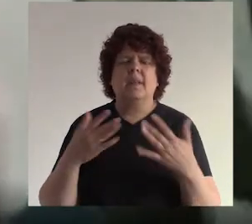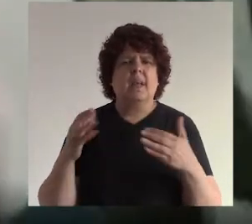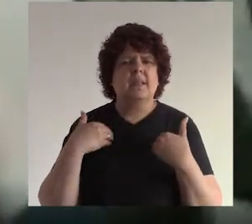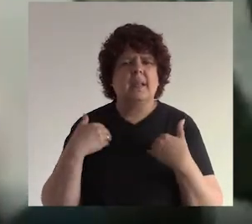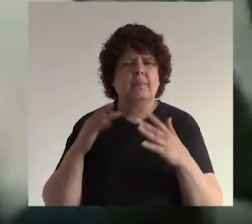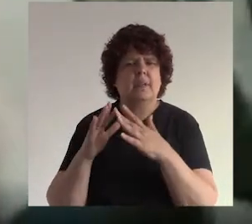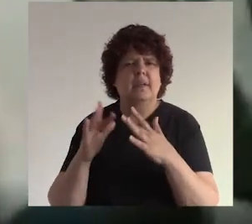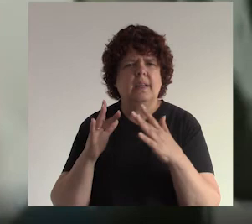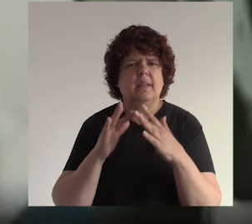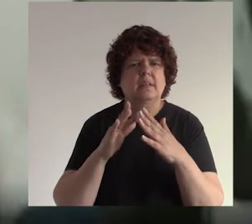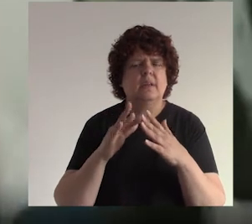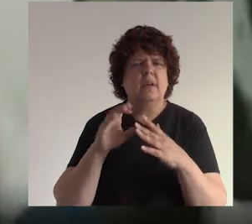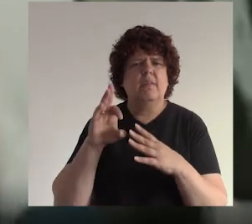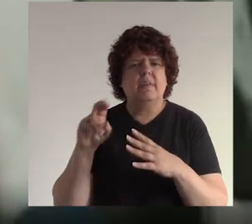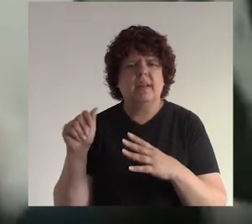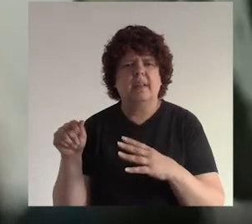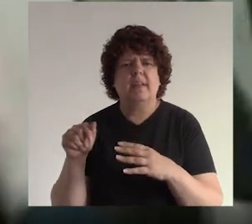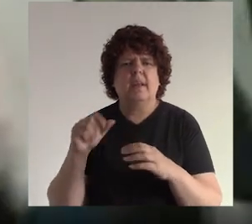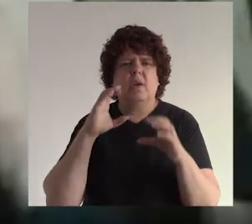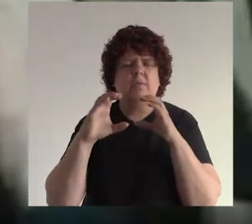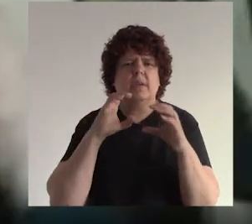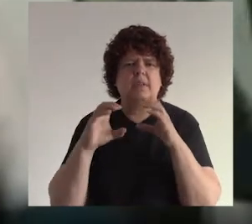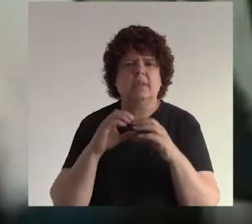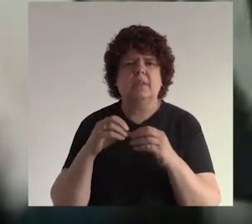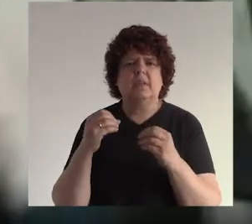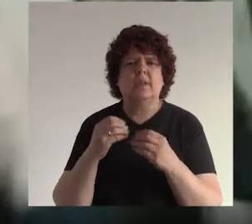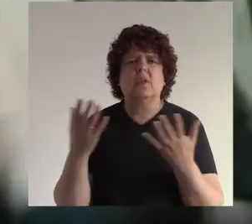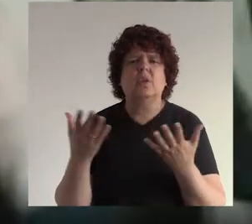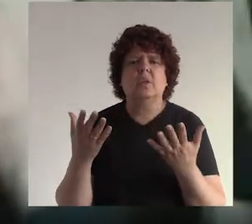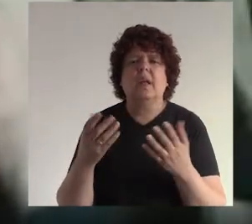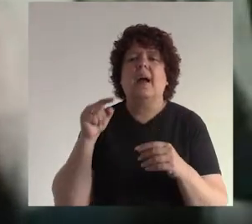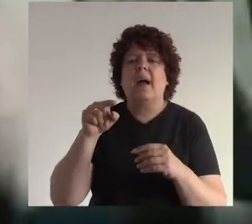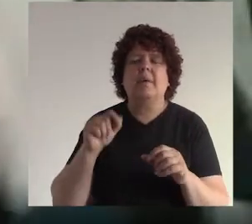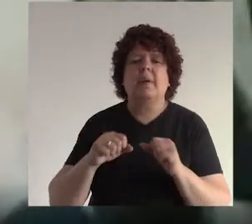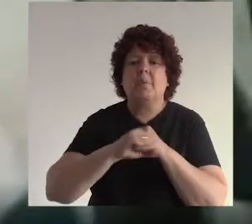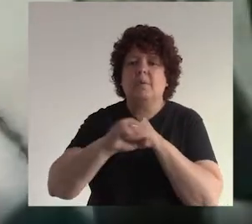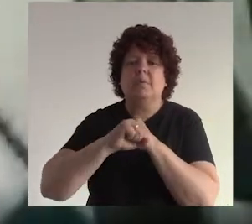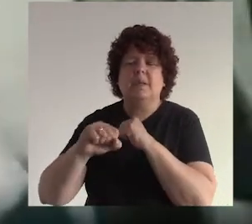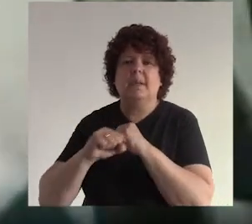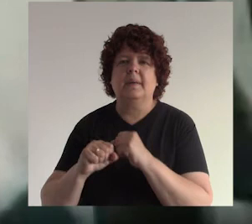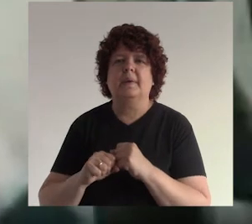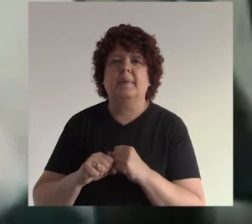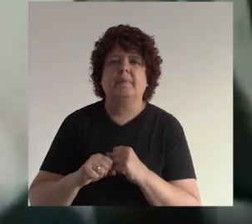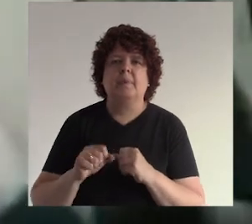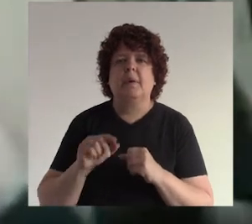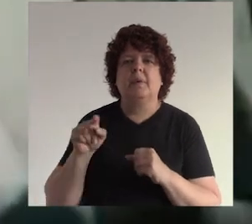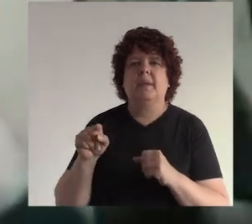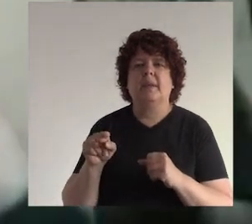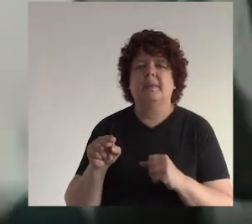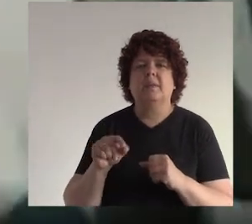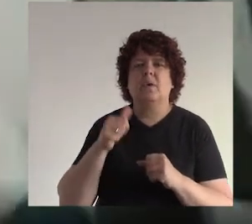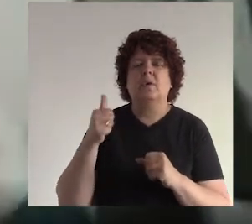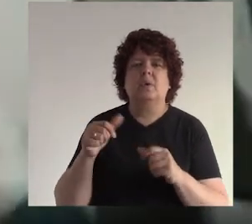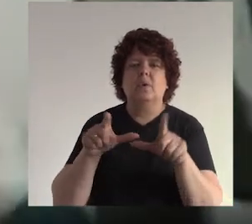Freddy ya tenemos también las redes ¿no? de parte de comunicación que sacó las redes donde pueden publicar su producto miren ¿ah? qué importante pueden hacerlo por